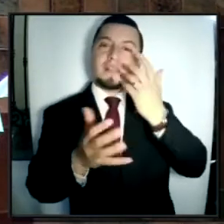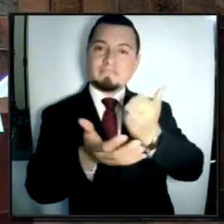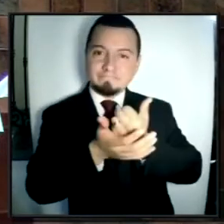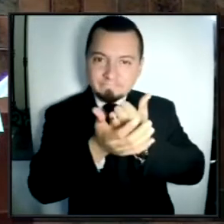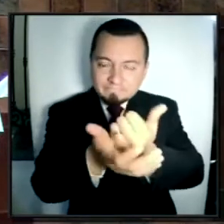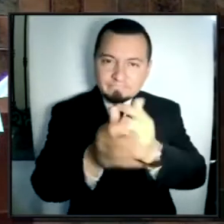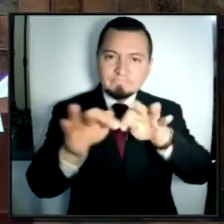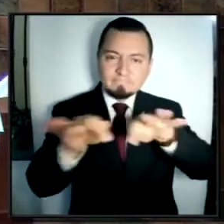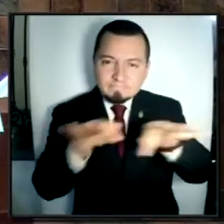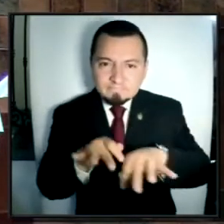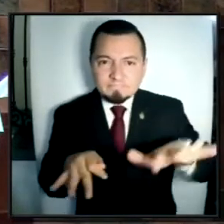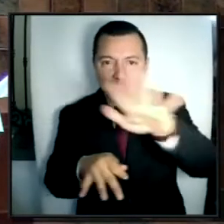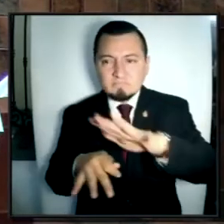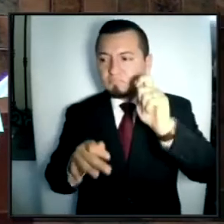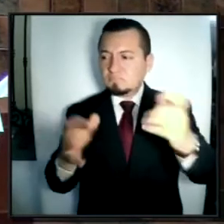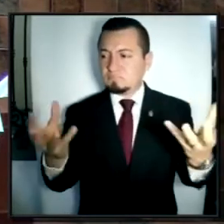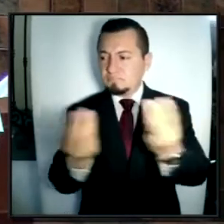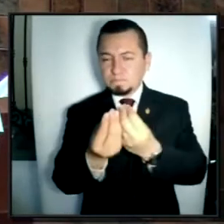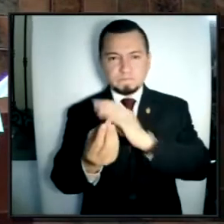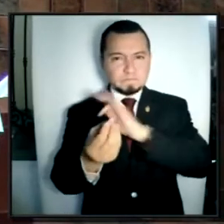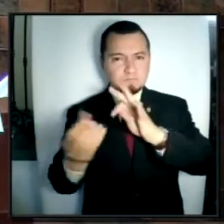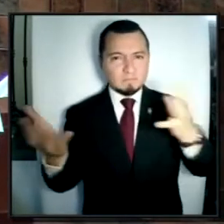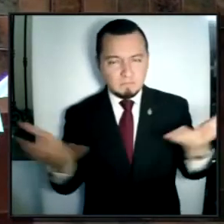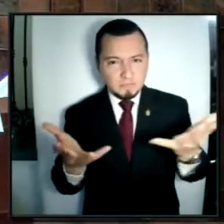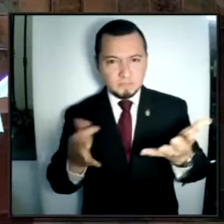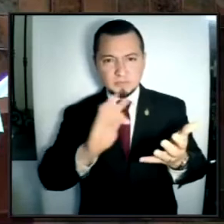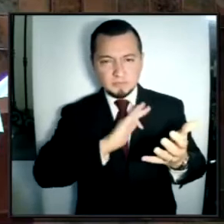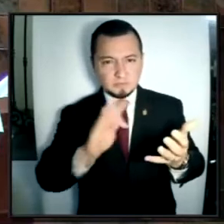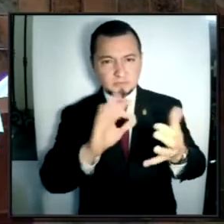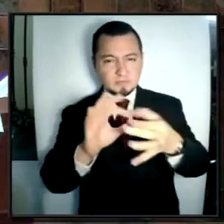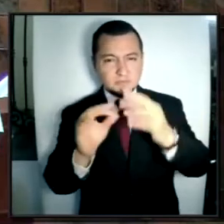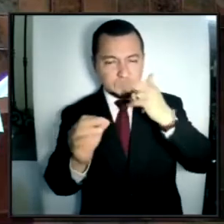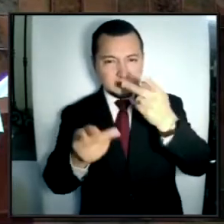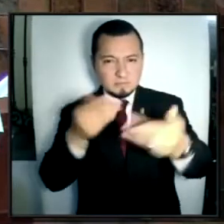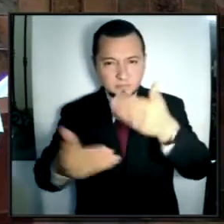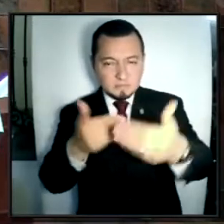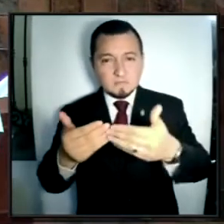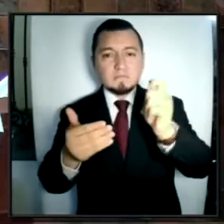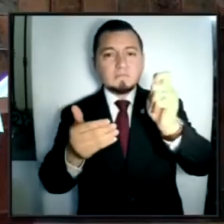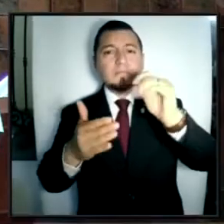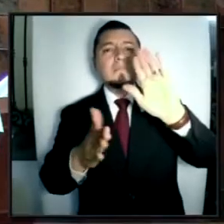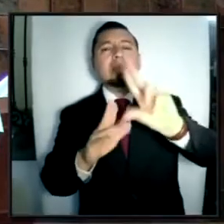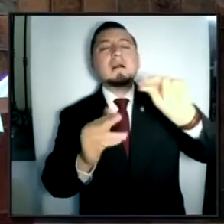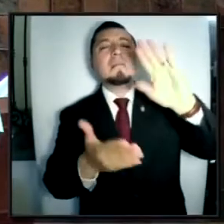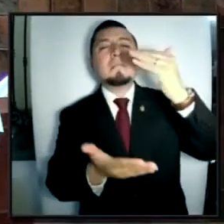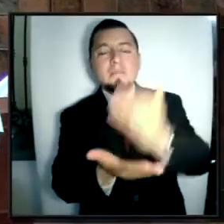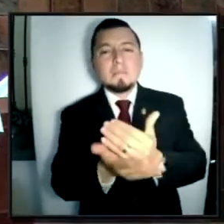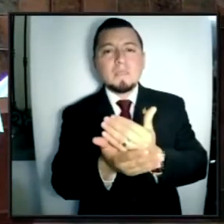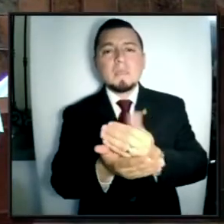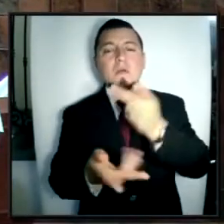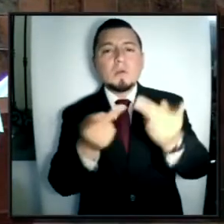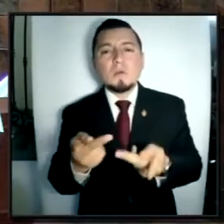su investidura intervenga para que en las leyes de ingresos de los municipios se detengan los aumentos excesivos a las multas,